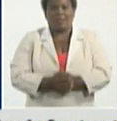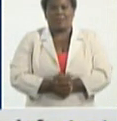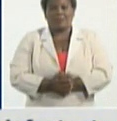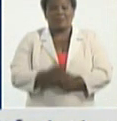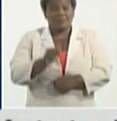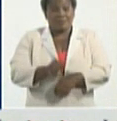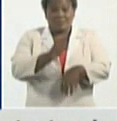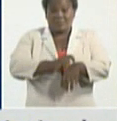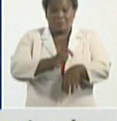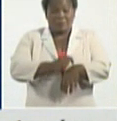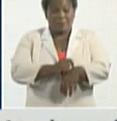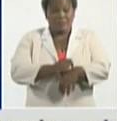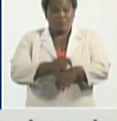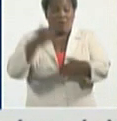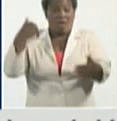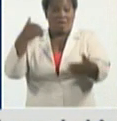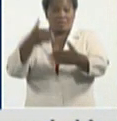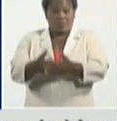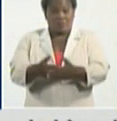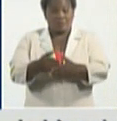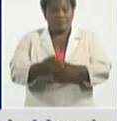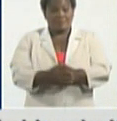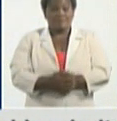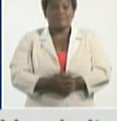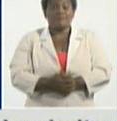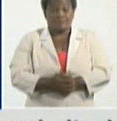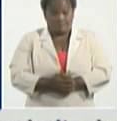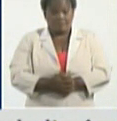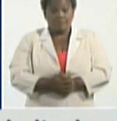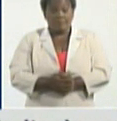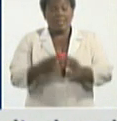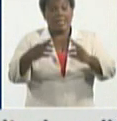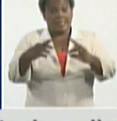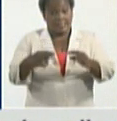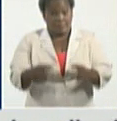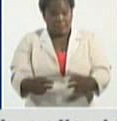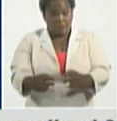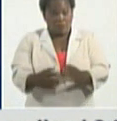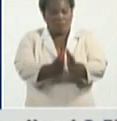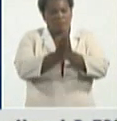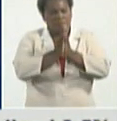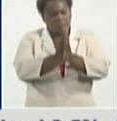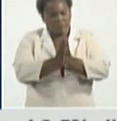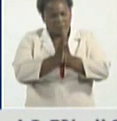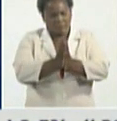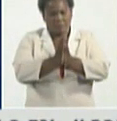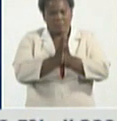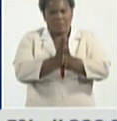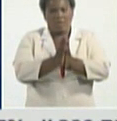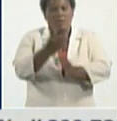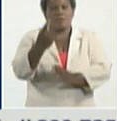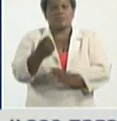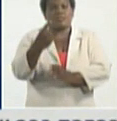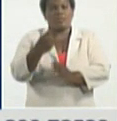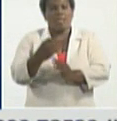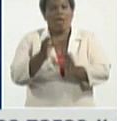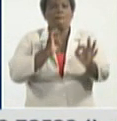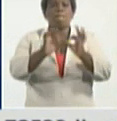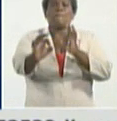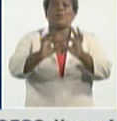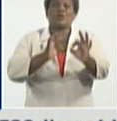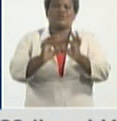y solo para reiterar la necesidad de que nos protejamos